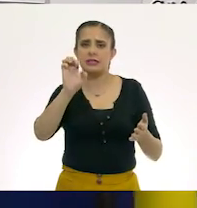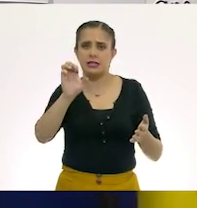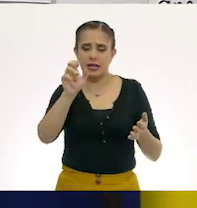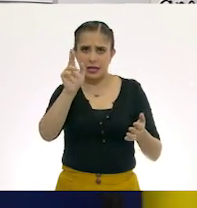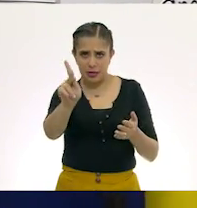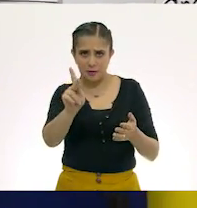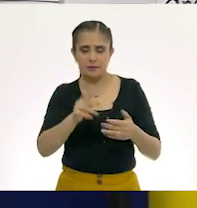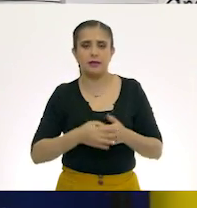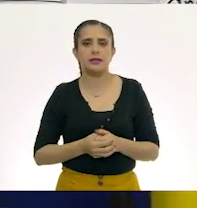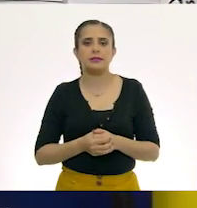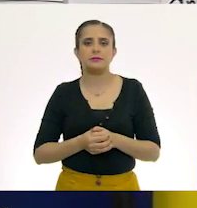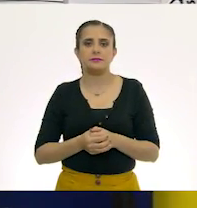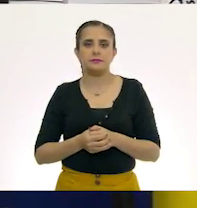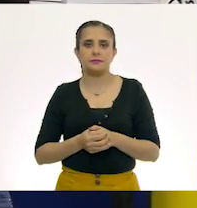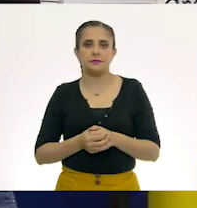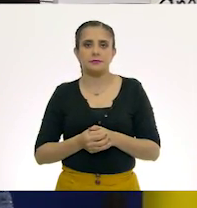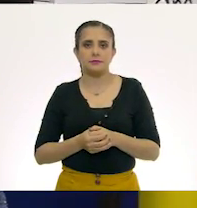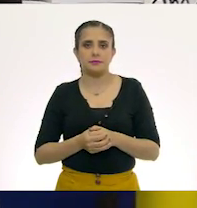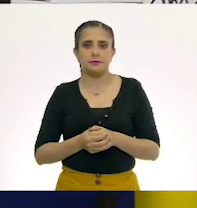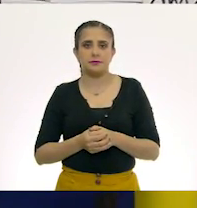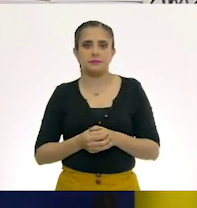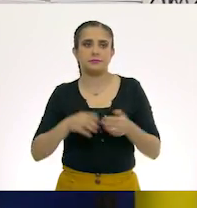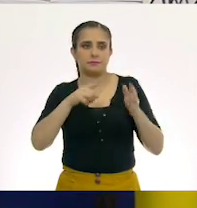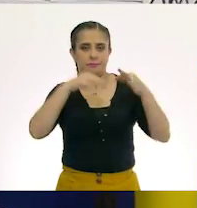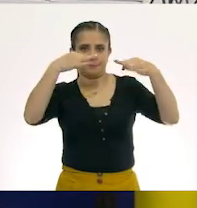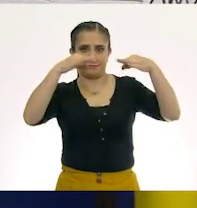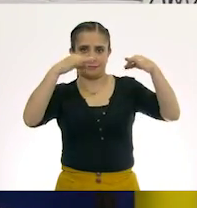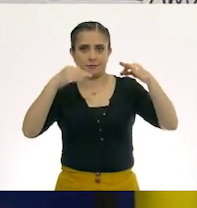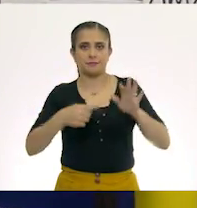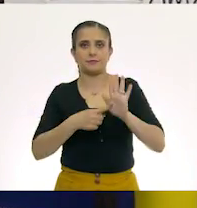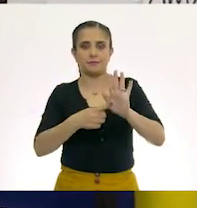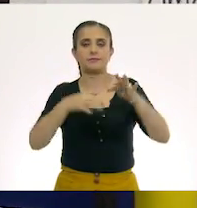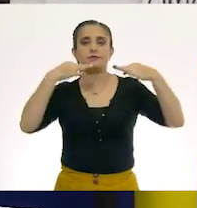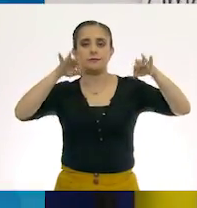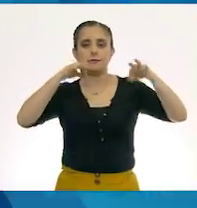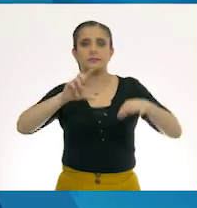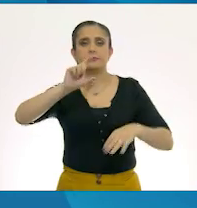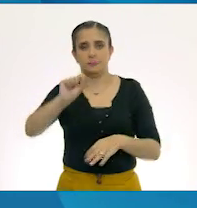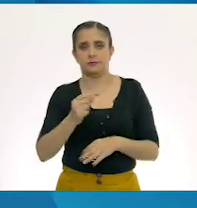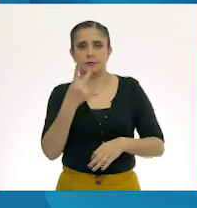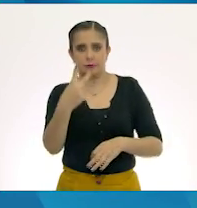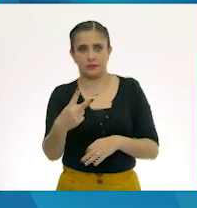En esta página, que es la 22.